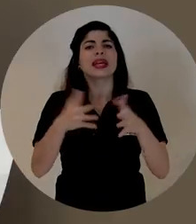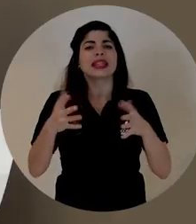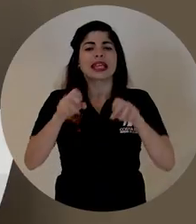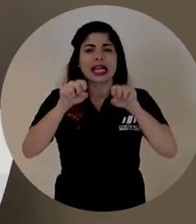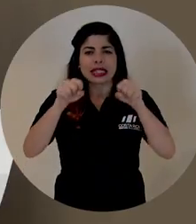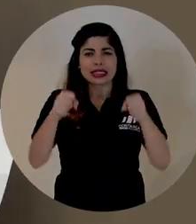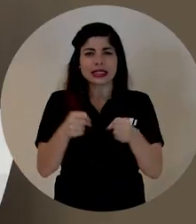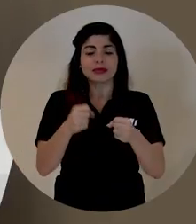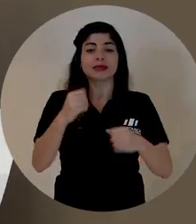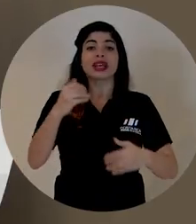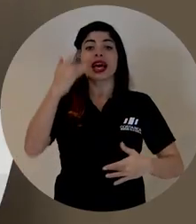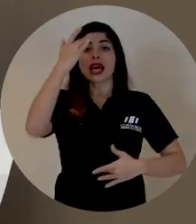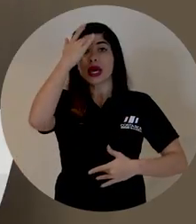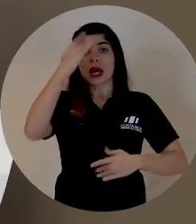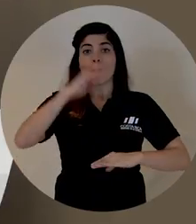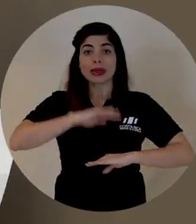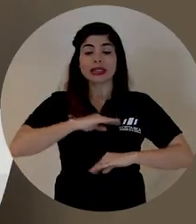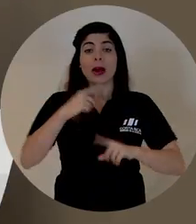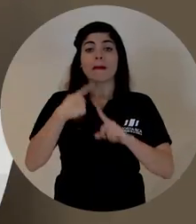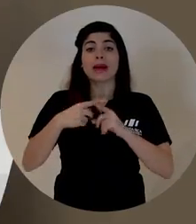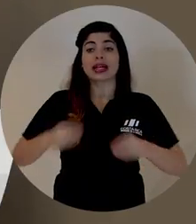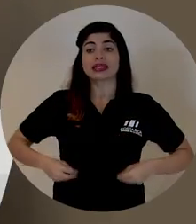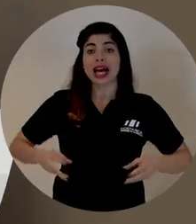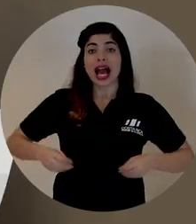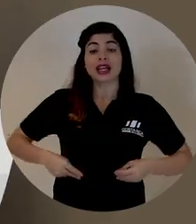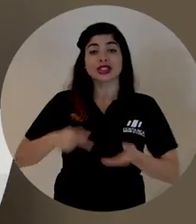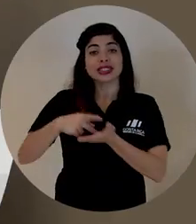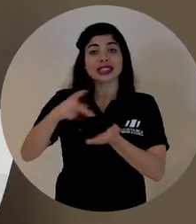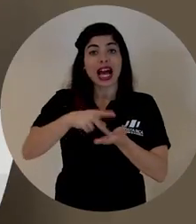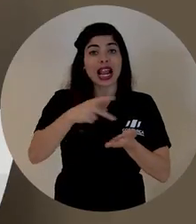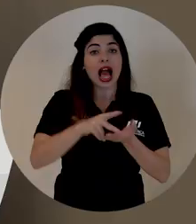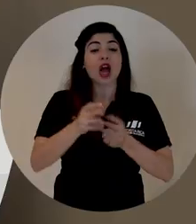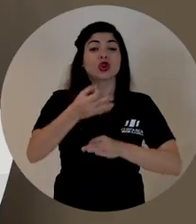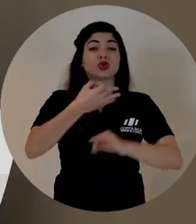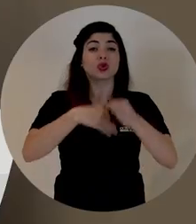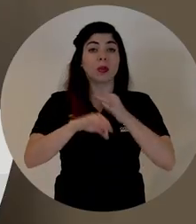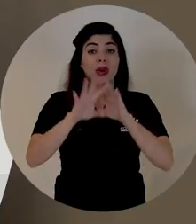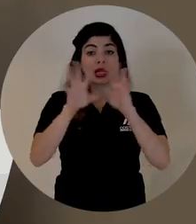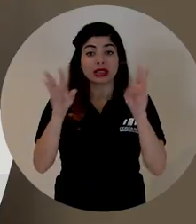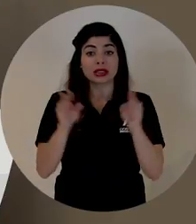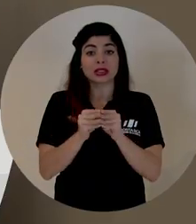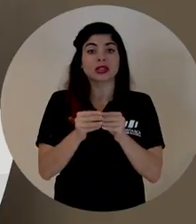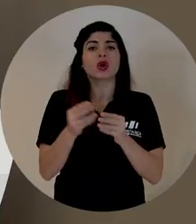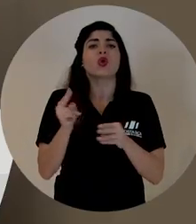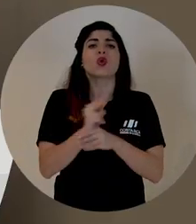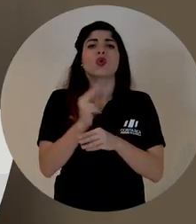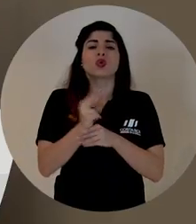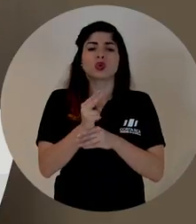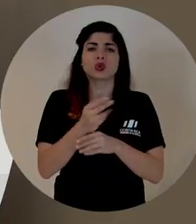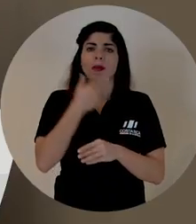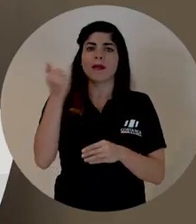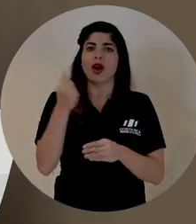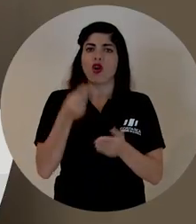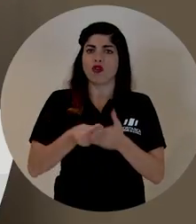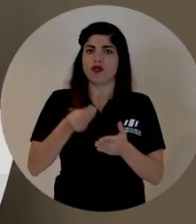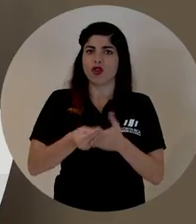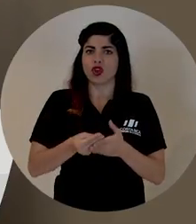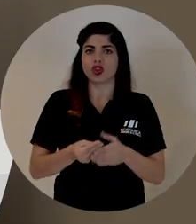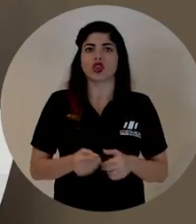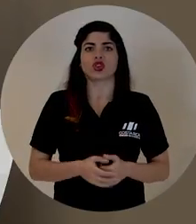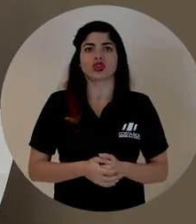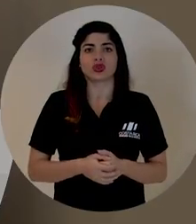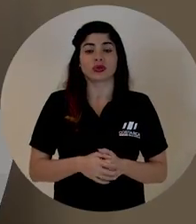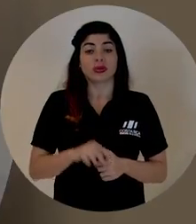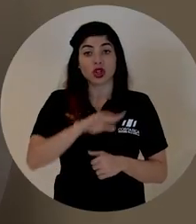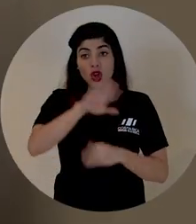permitieron reducir las incapacidades y los gastos en salario y suplencias para lograr un uso más eficiente de